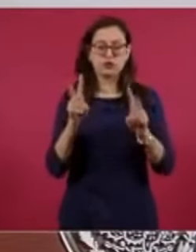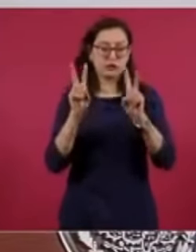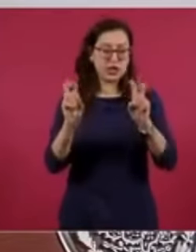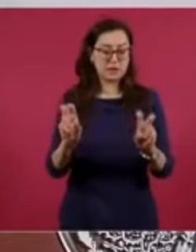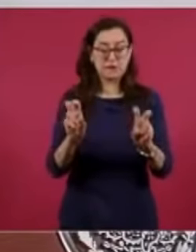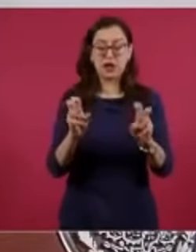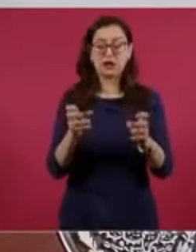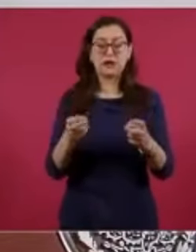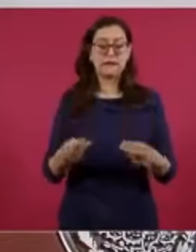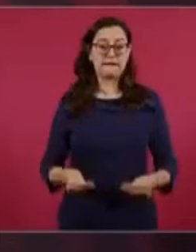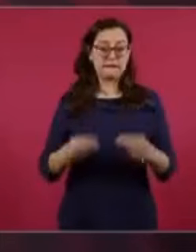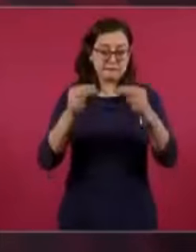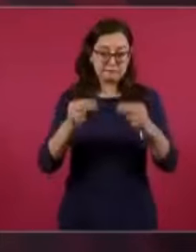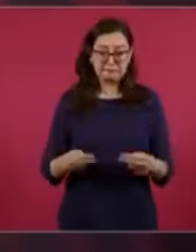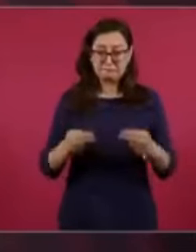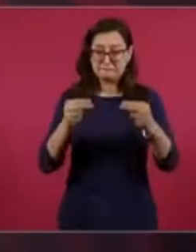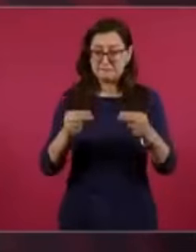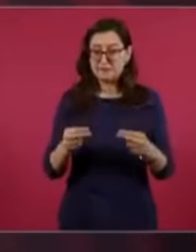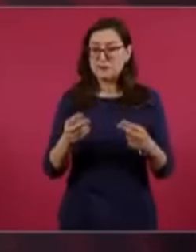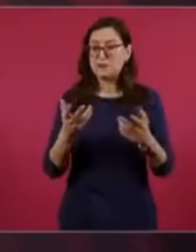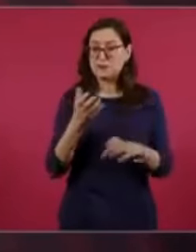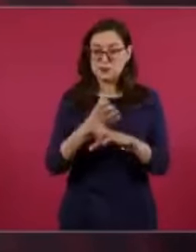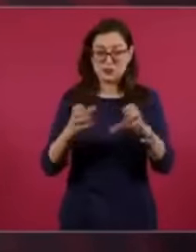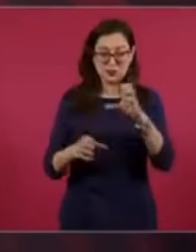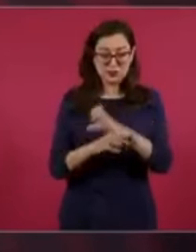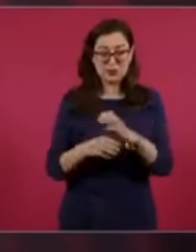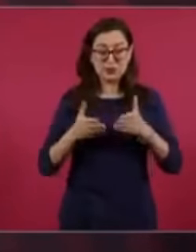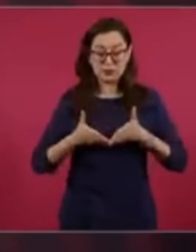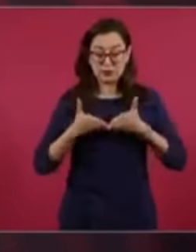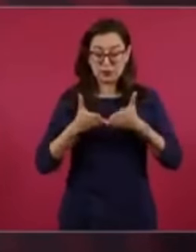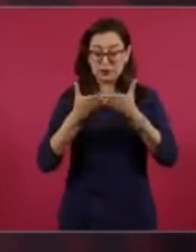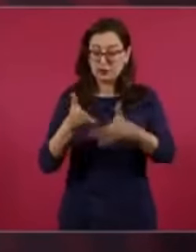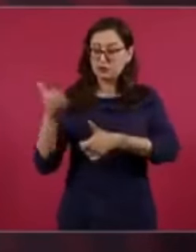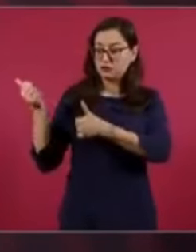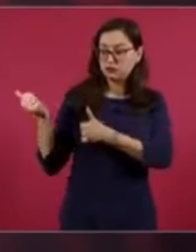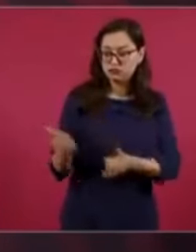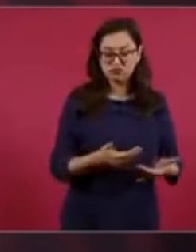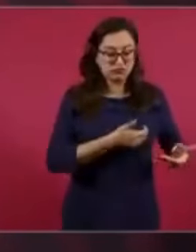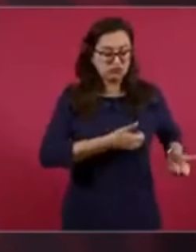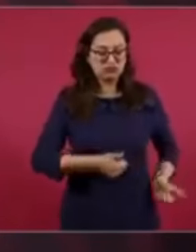la transportación marítima,